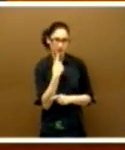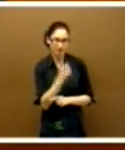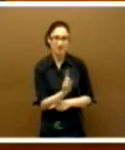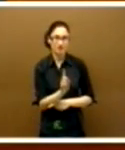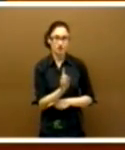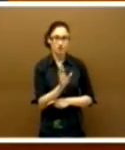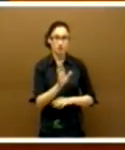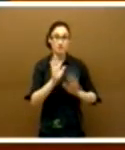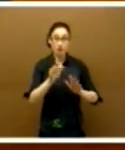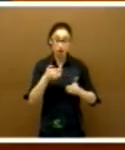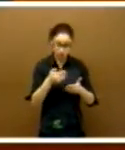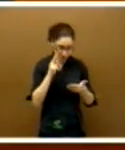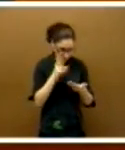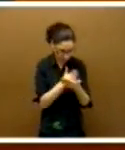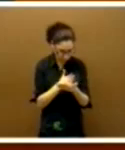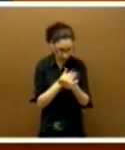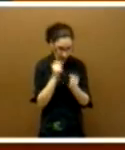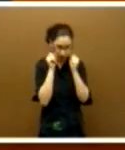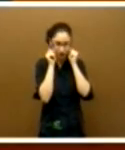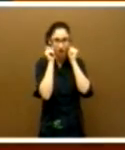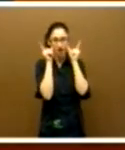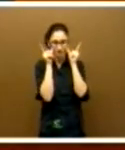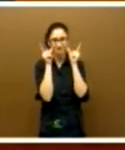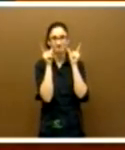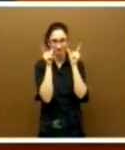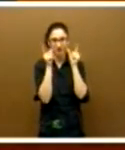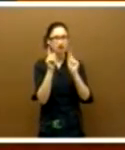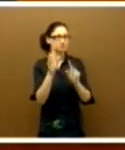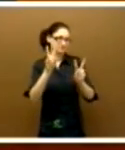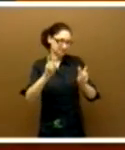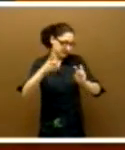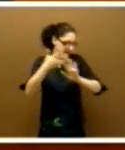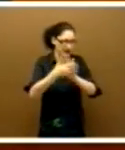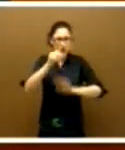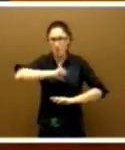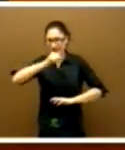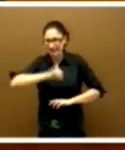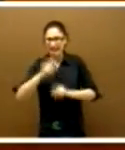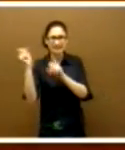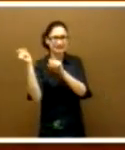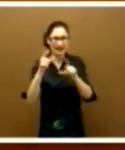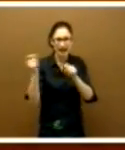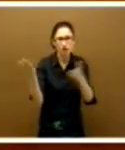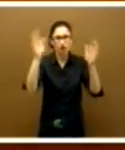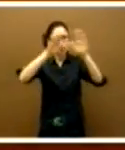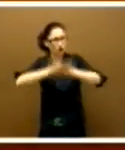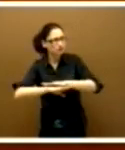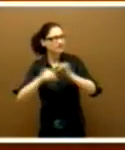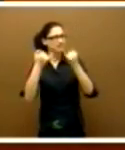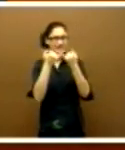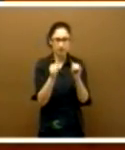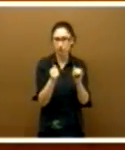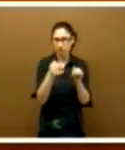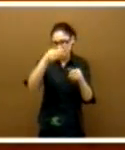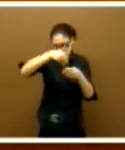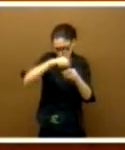estudia lo ves, no le cuento lo que es a veces los hospitales, los traslados, las noches, los festivos. Claro que hay